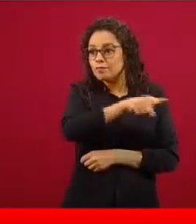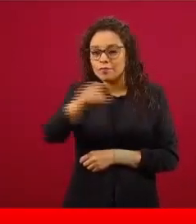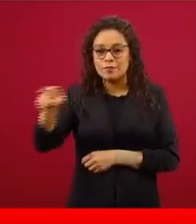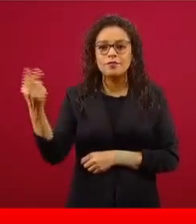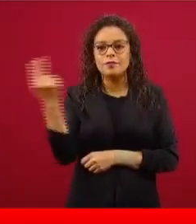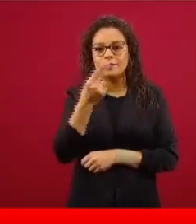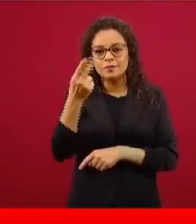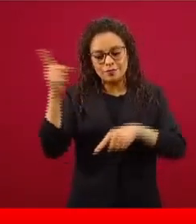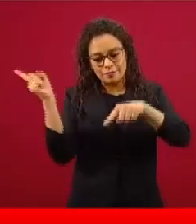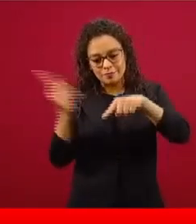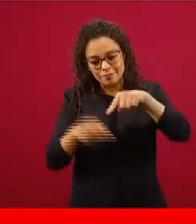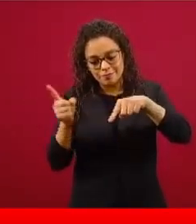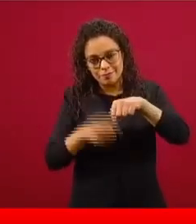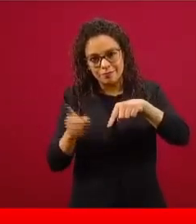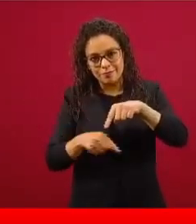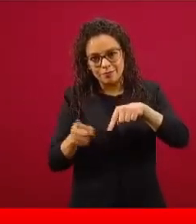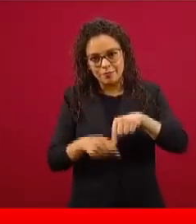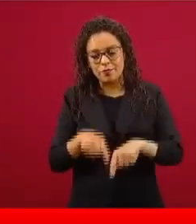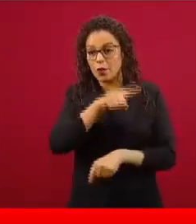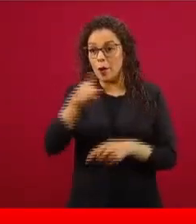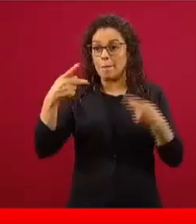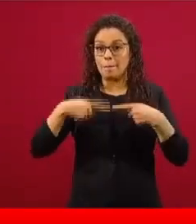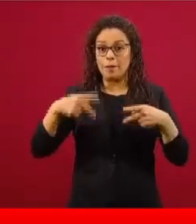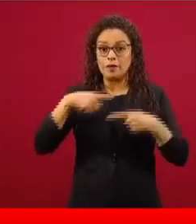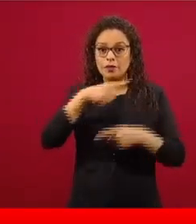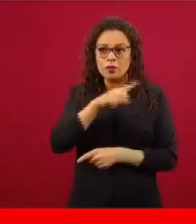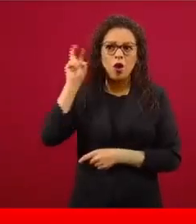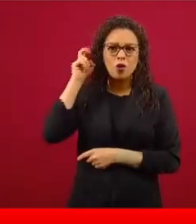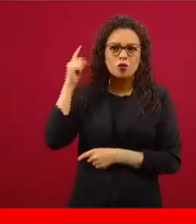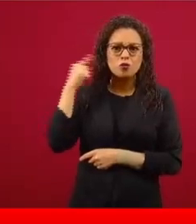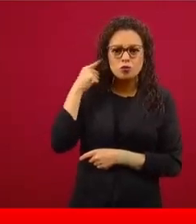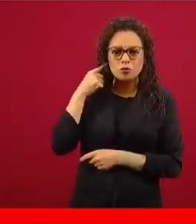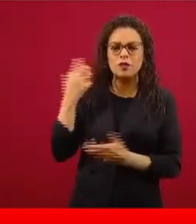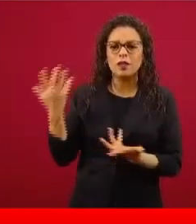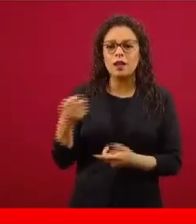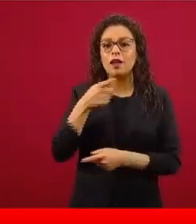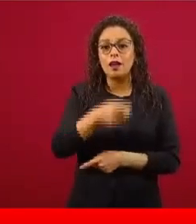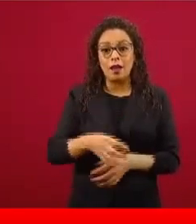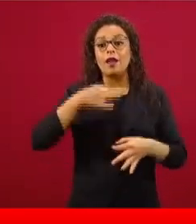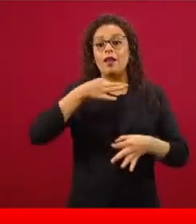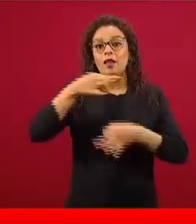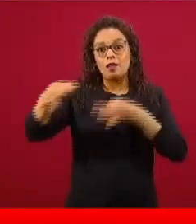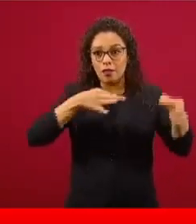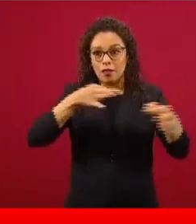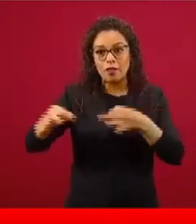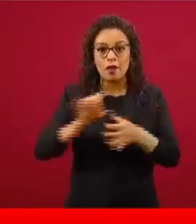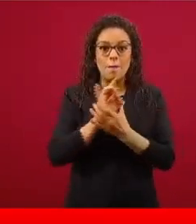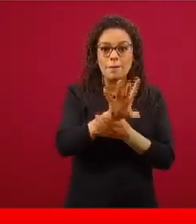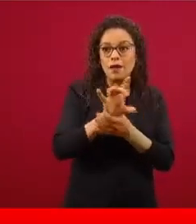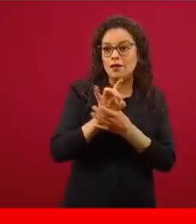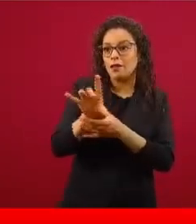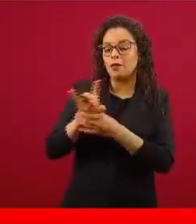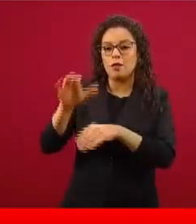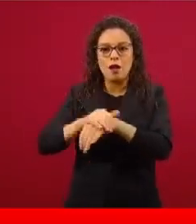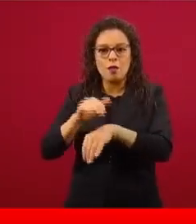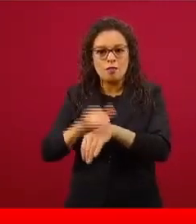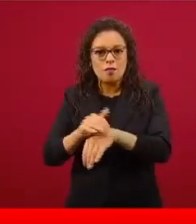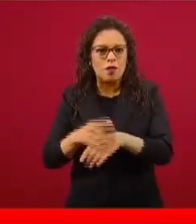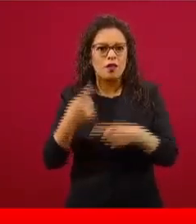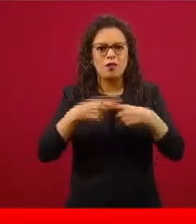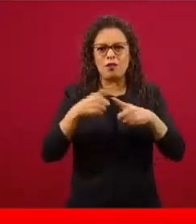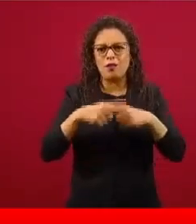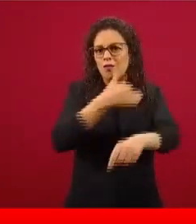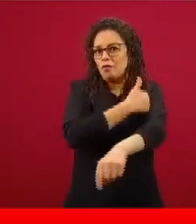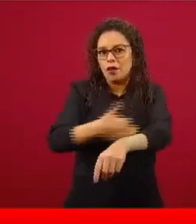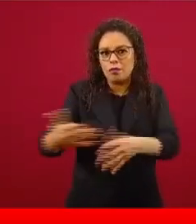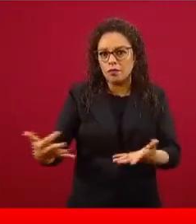ese tipo de audios, ni de videos, ni de mensajes, por más que se los haya mandado su comadre, su compadre, su amigo, su colega,